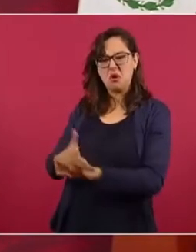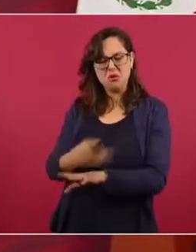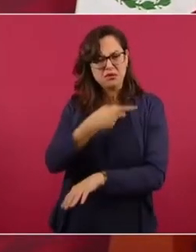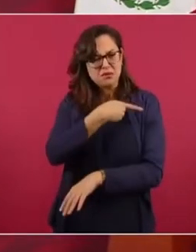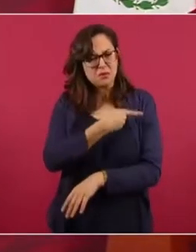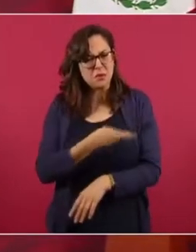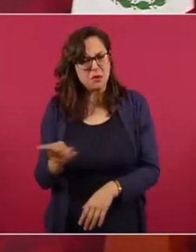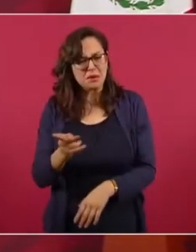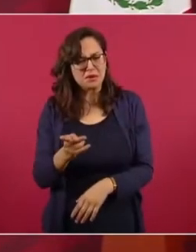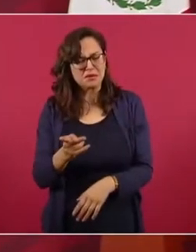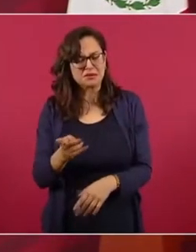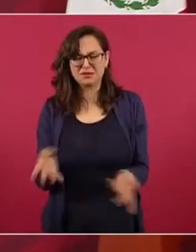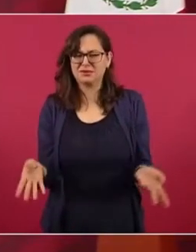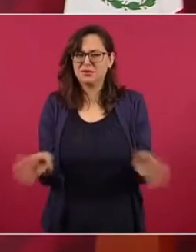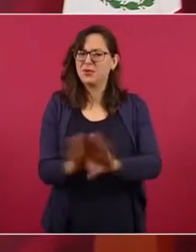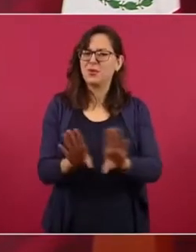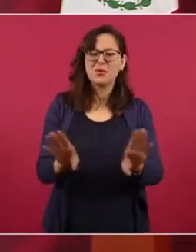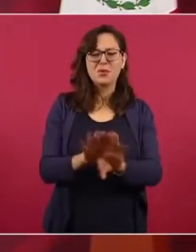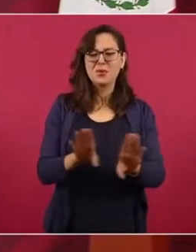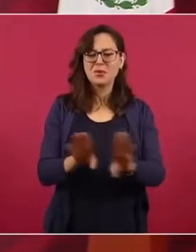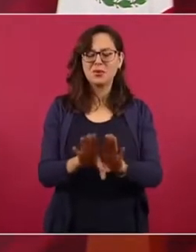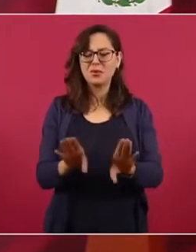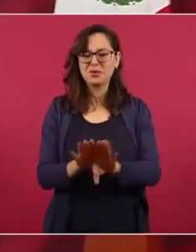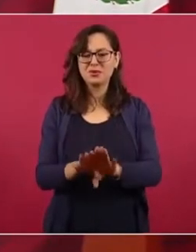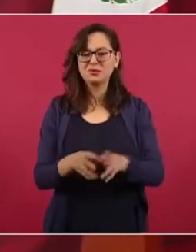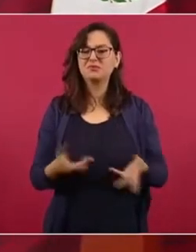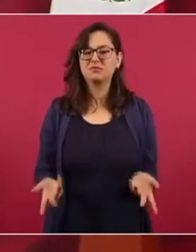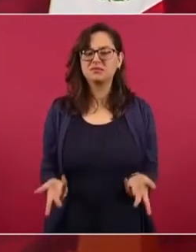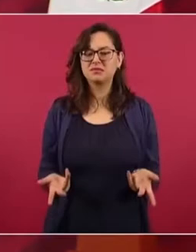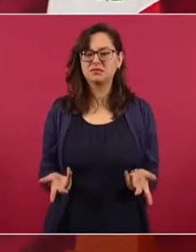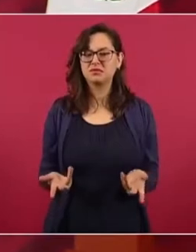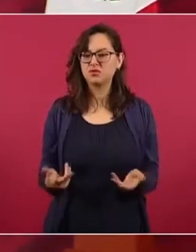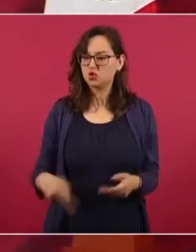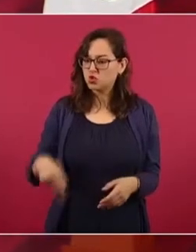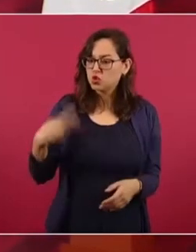negándoles el derecho